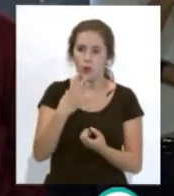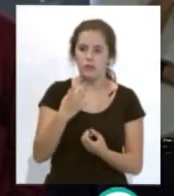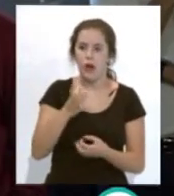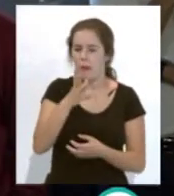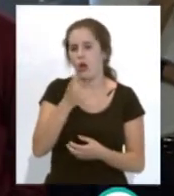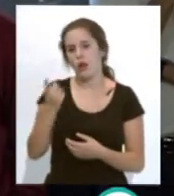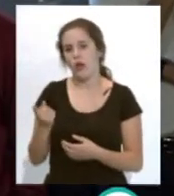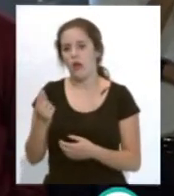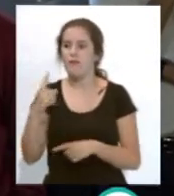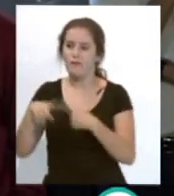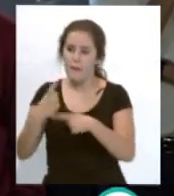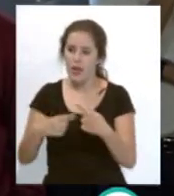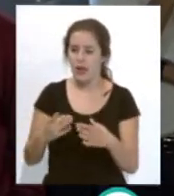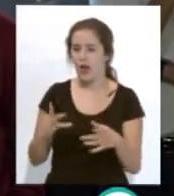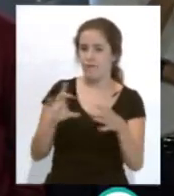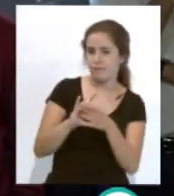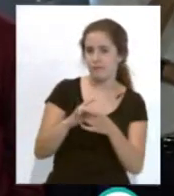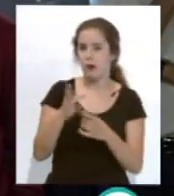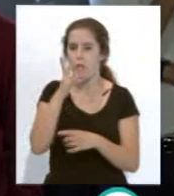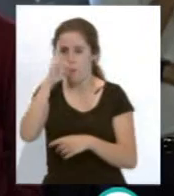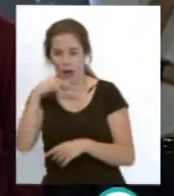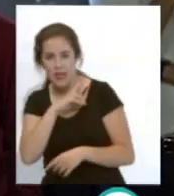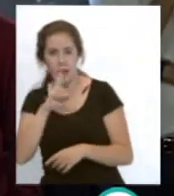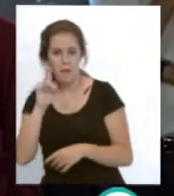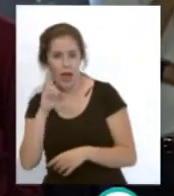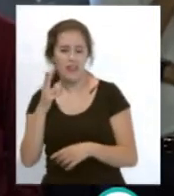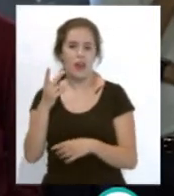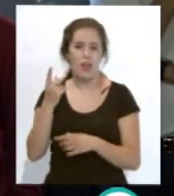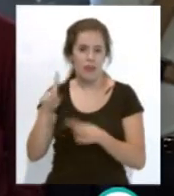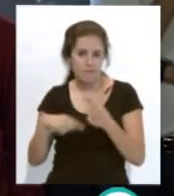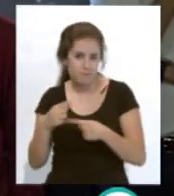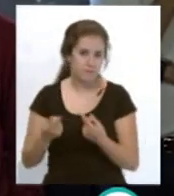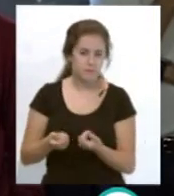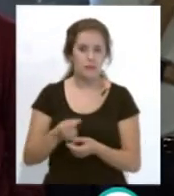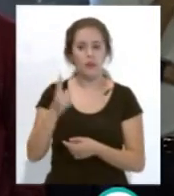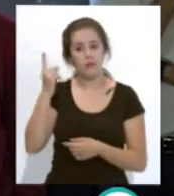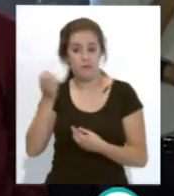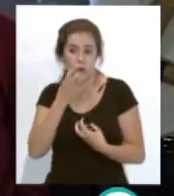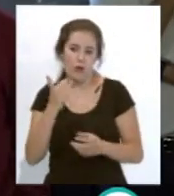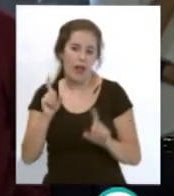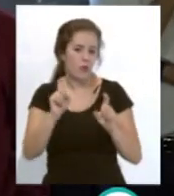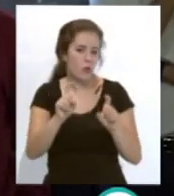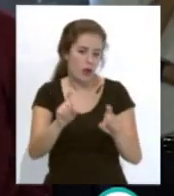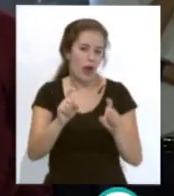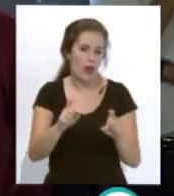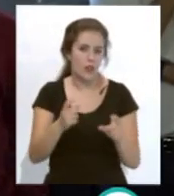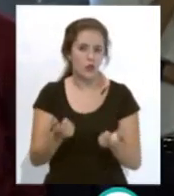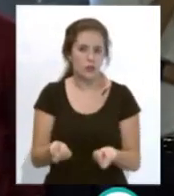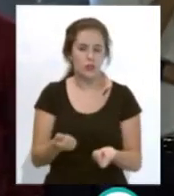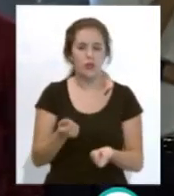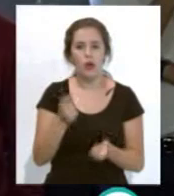tiene mucho que ver su familia, su entorno más cercano, su padre, su madre, su gente, que lo han educado en la